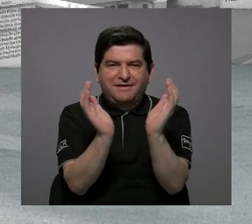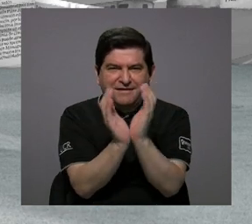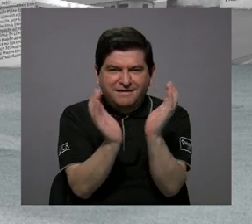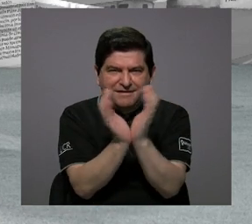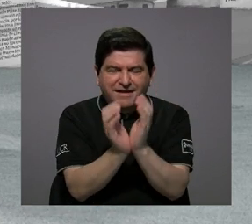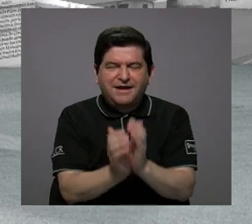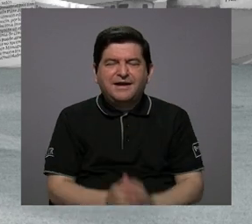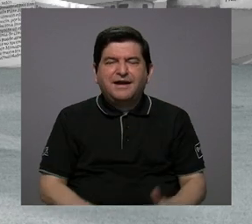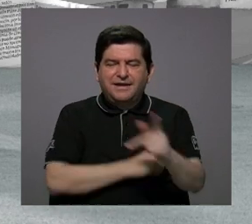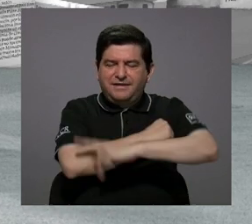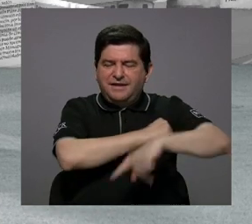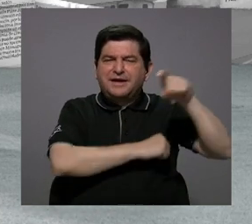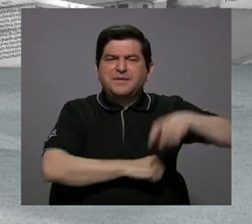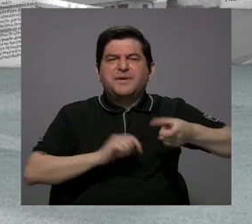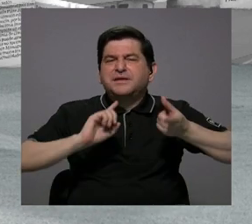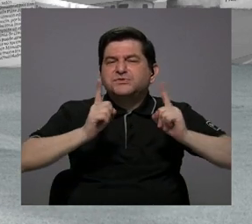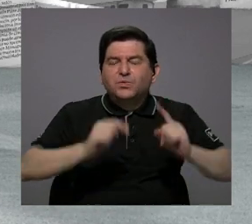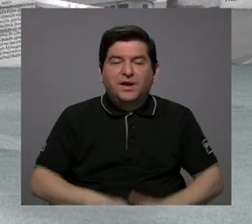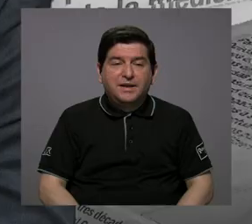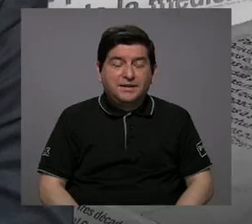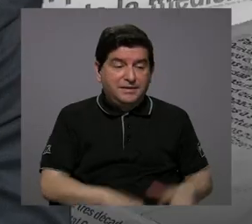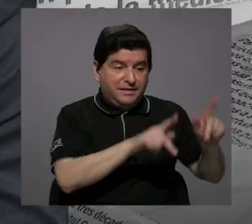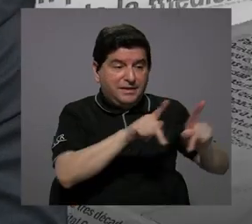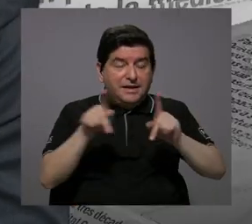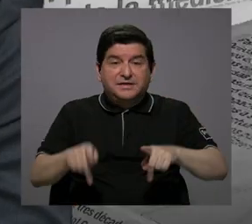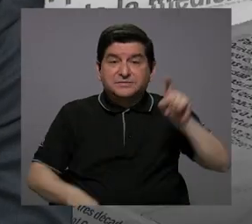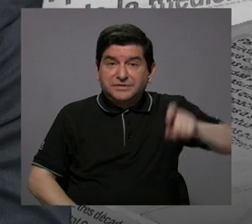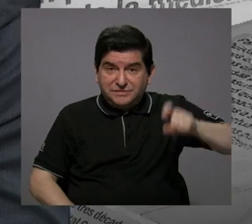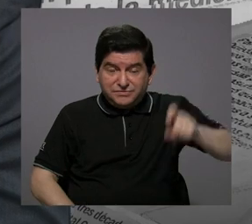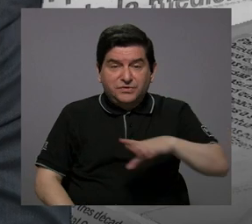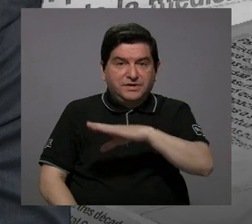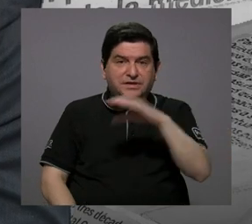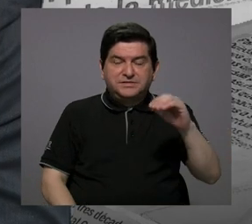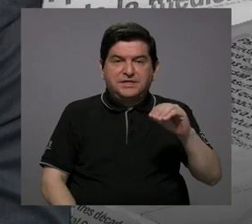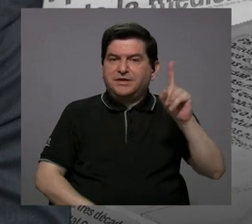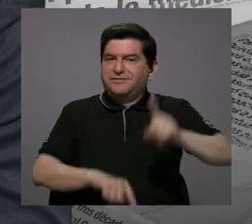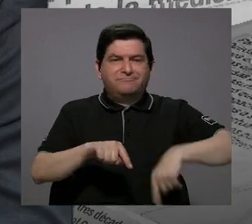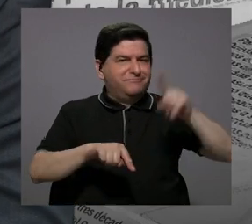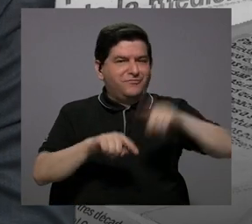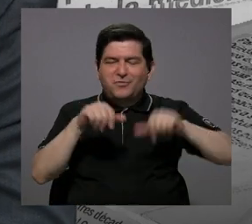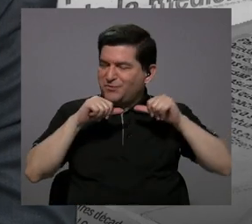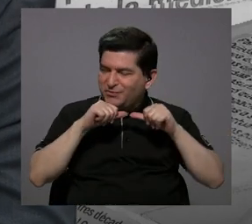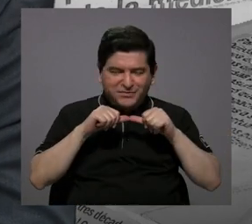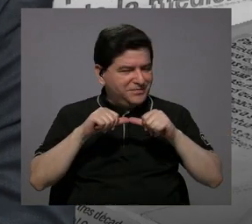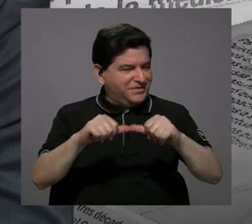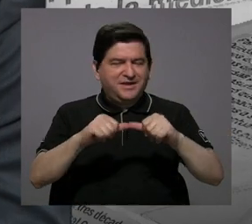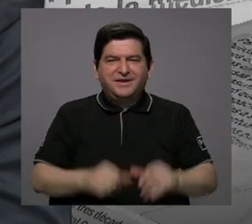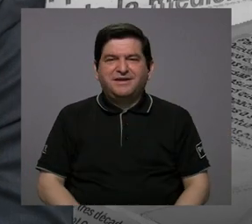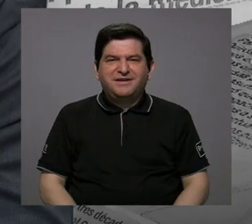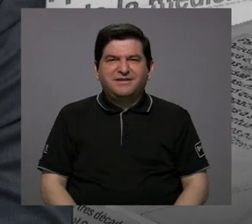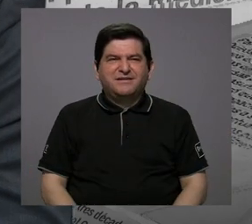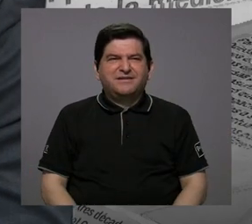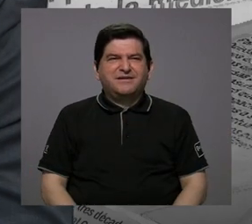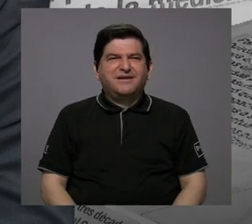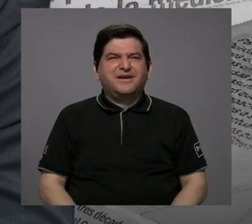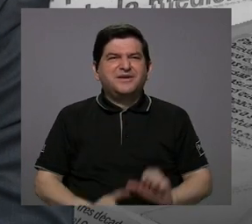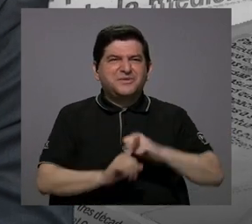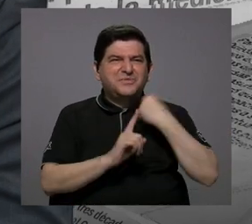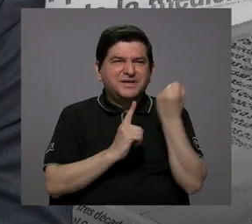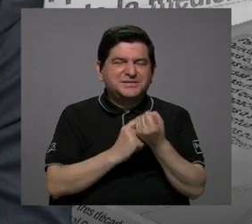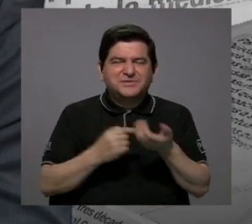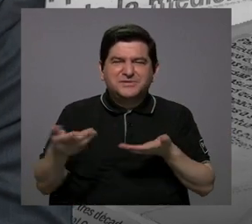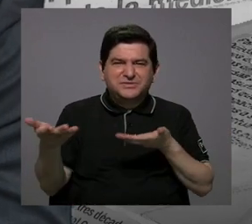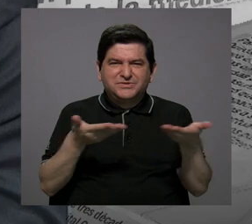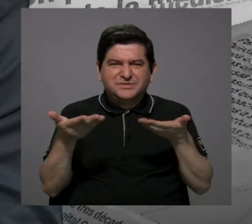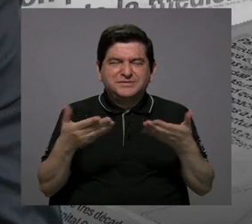necesita el país, necesitan las personas. Indiscutiblemente no se puede seguir en un torno a que los servicios